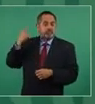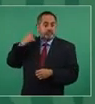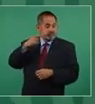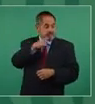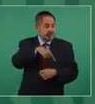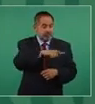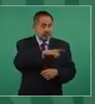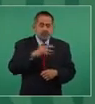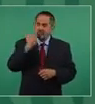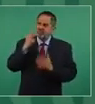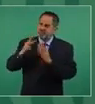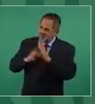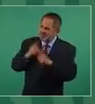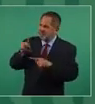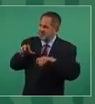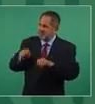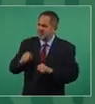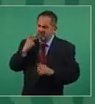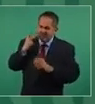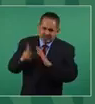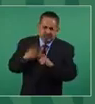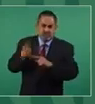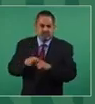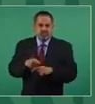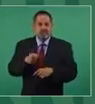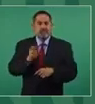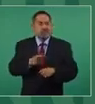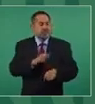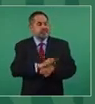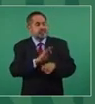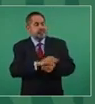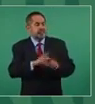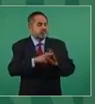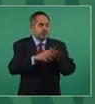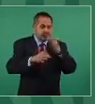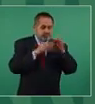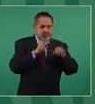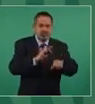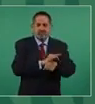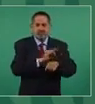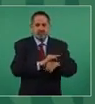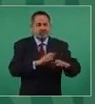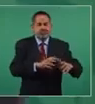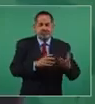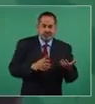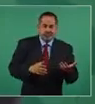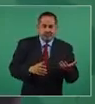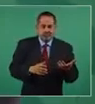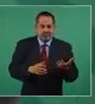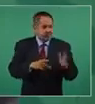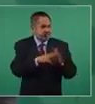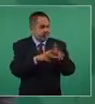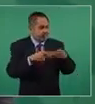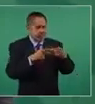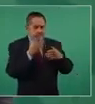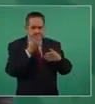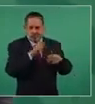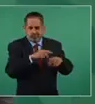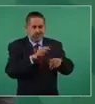regresar y son defendidos por medios de información convencionales